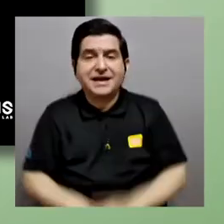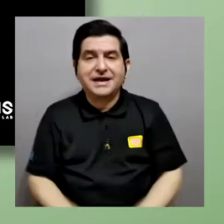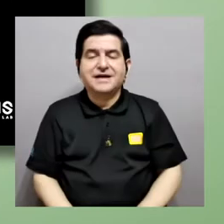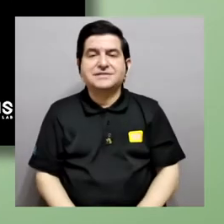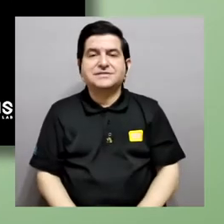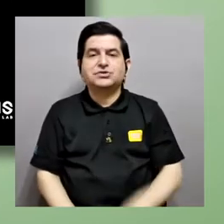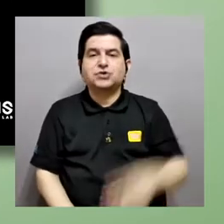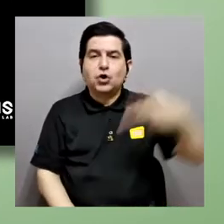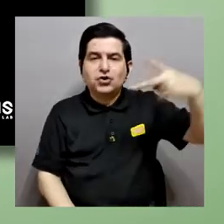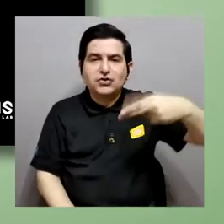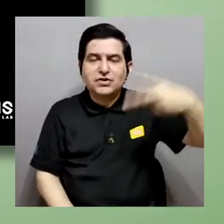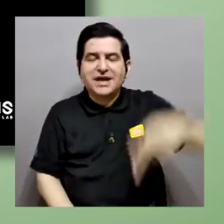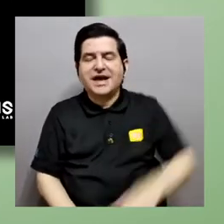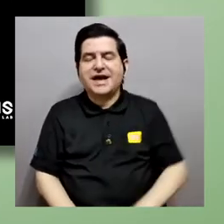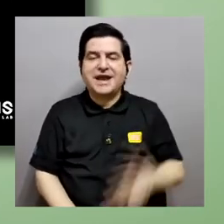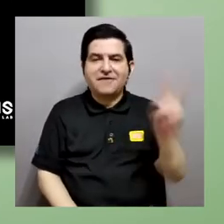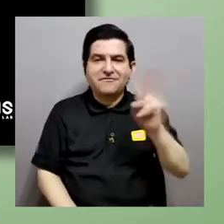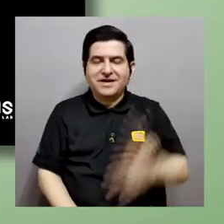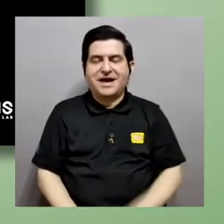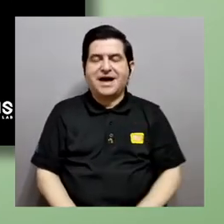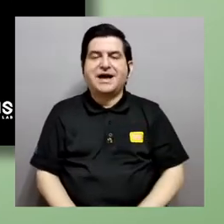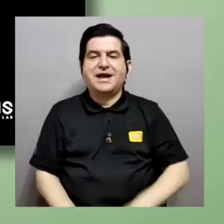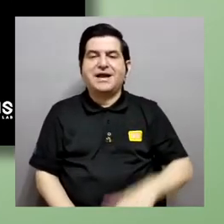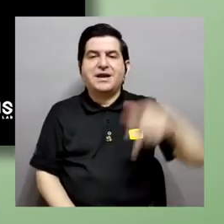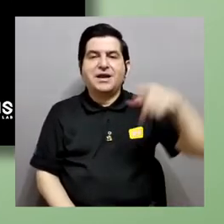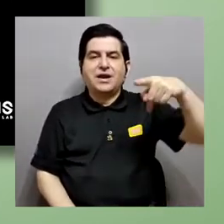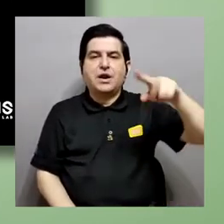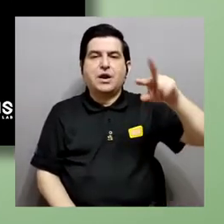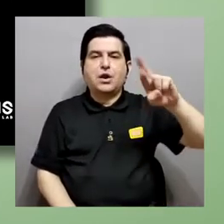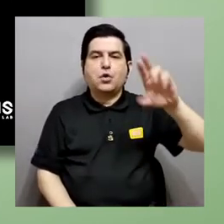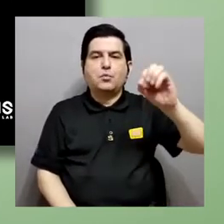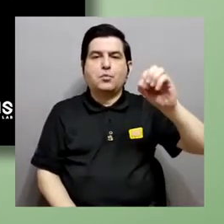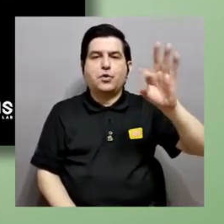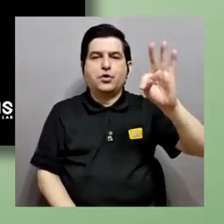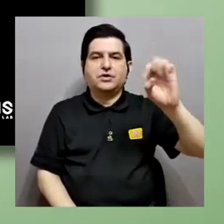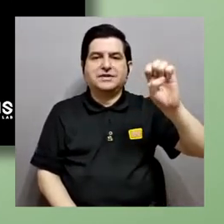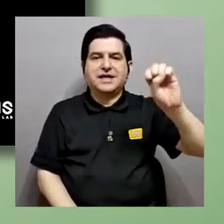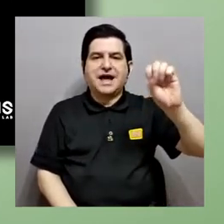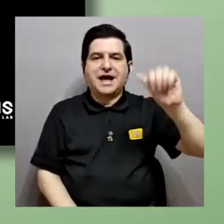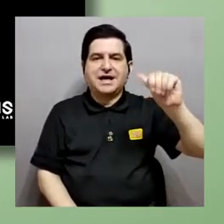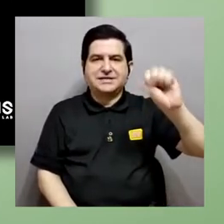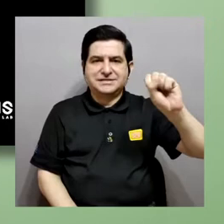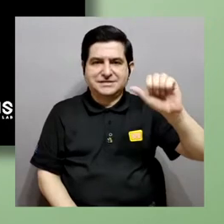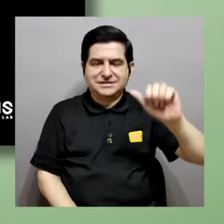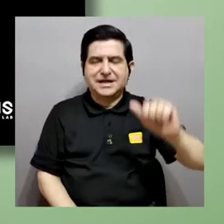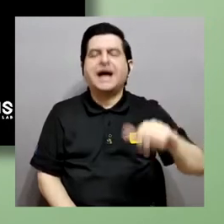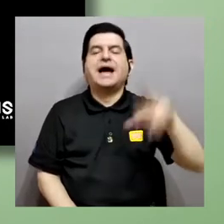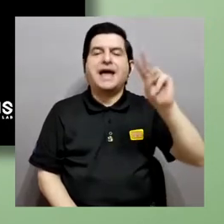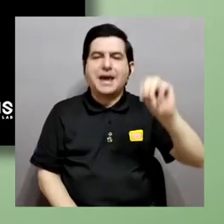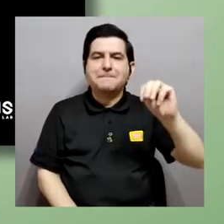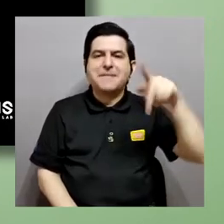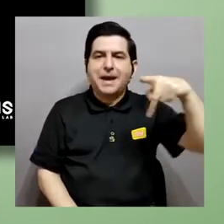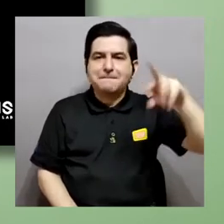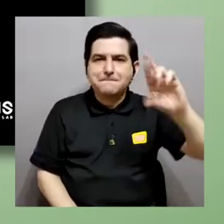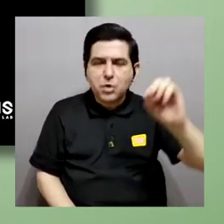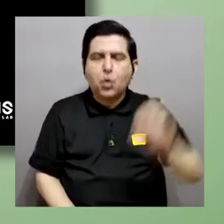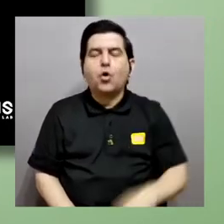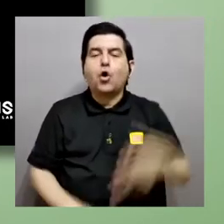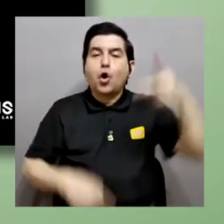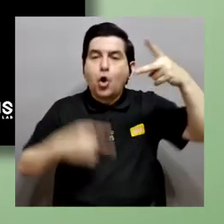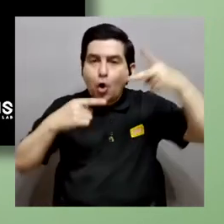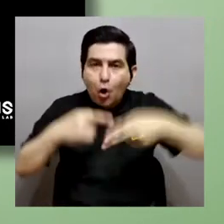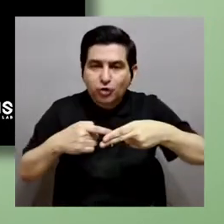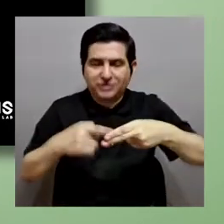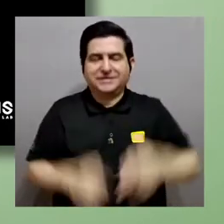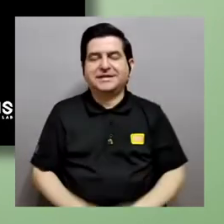proteasa M-Pro, que es la que está en el título de la presentación, básicamente su función es cortar, ¿verdad? Cuando el virus logra ingresar a la célula